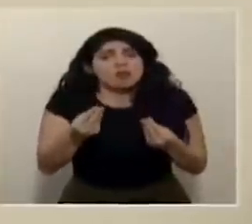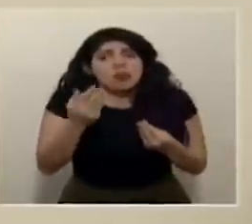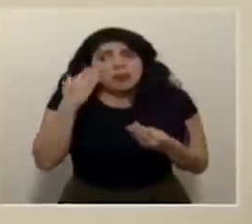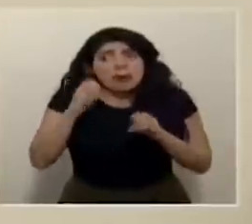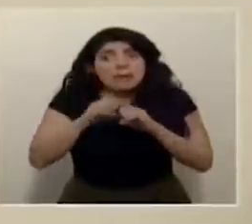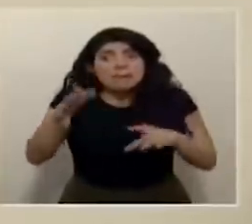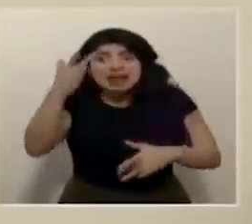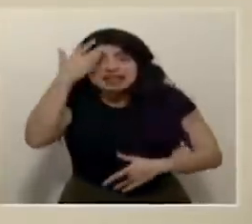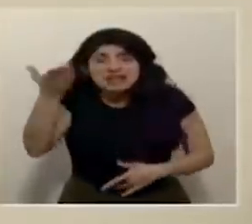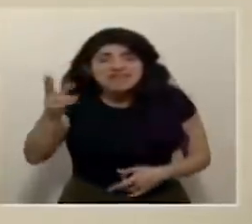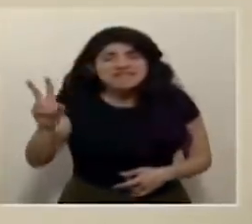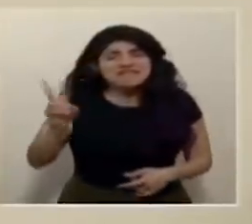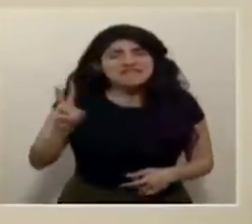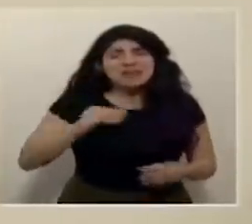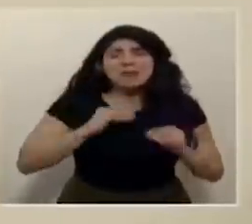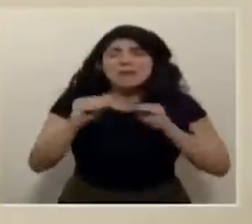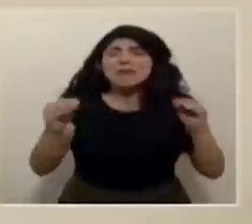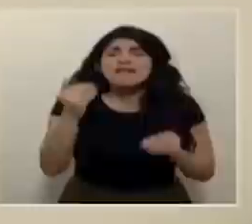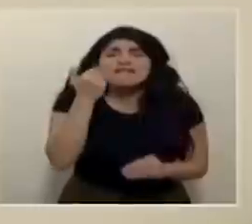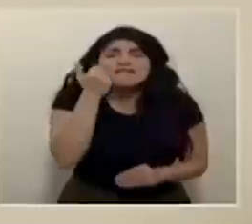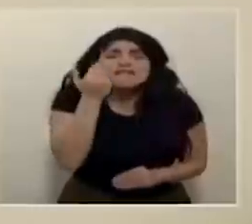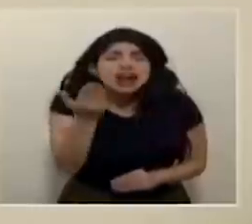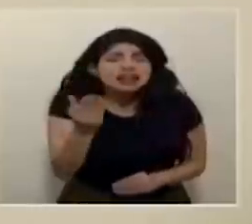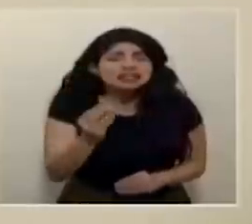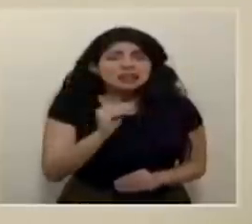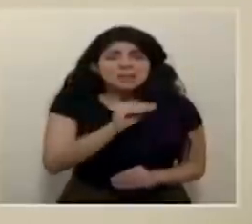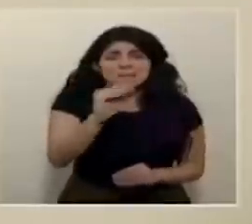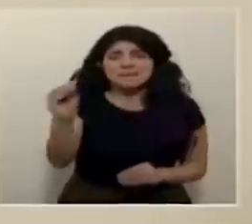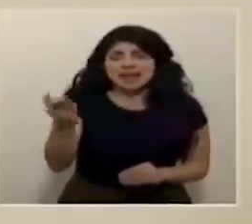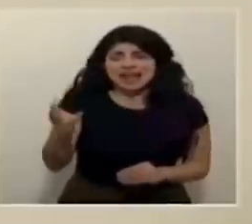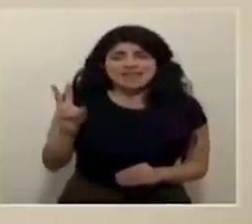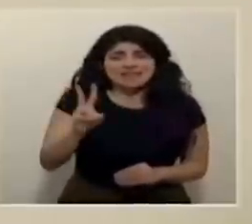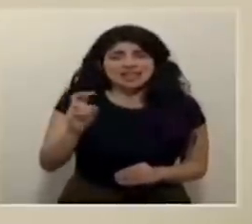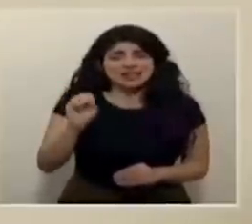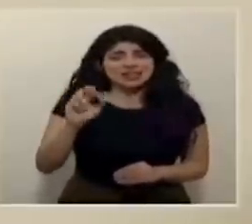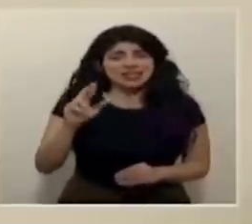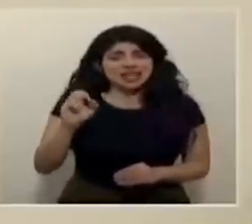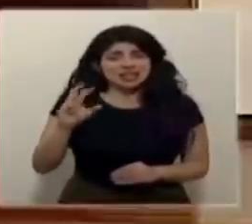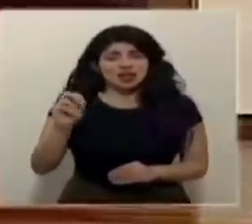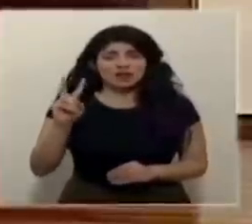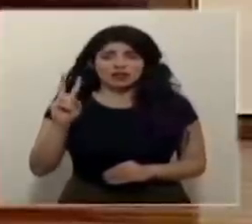pandemia con un virus que se transmite tan fácilmente como este virus SARS-CoV-2